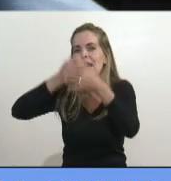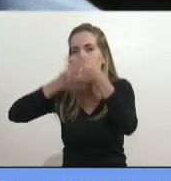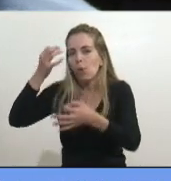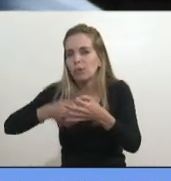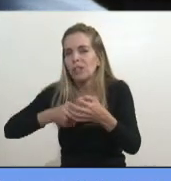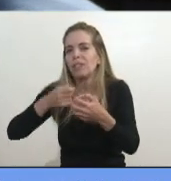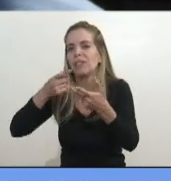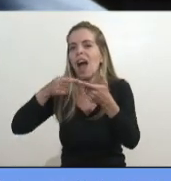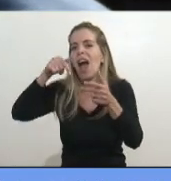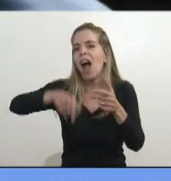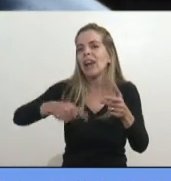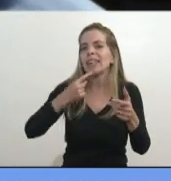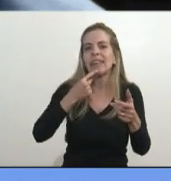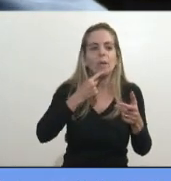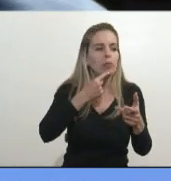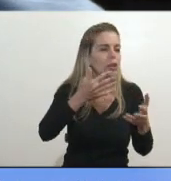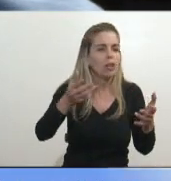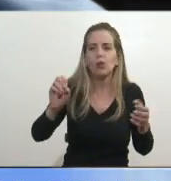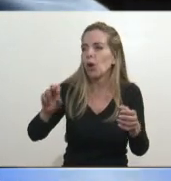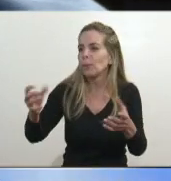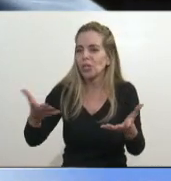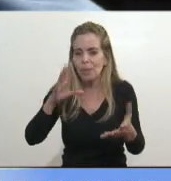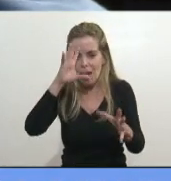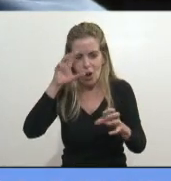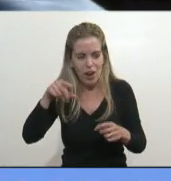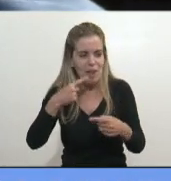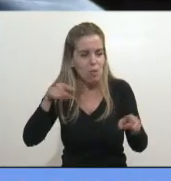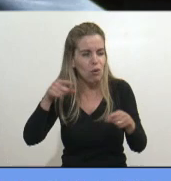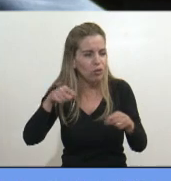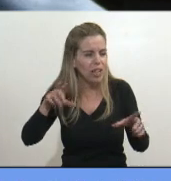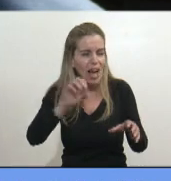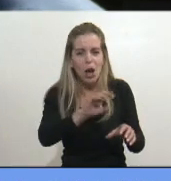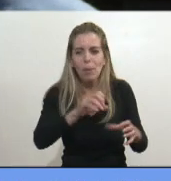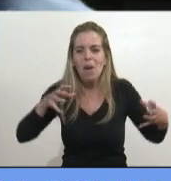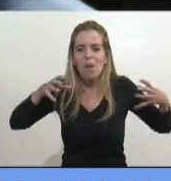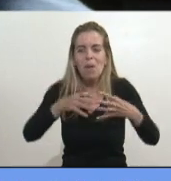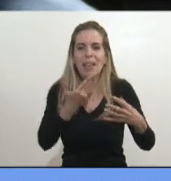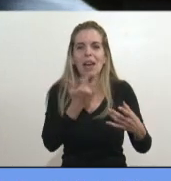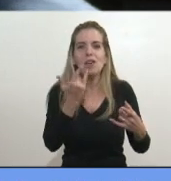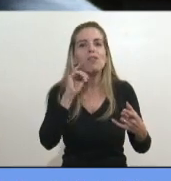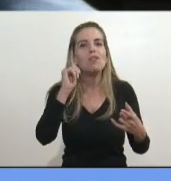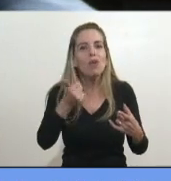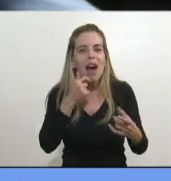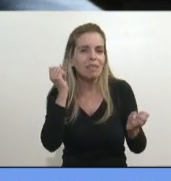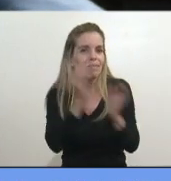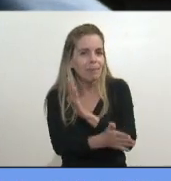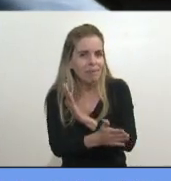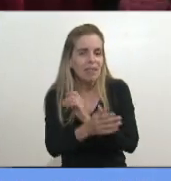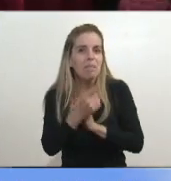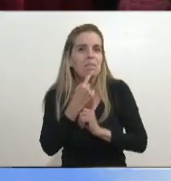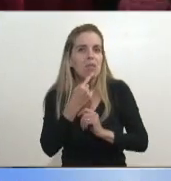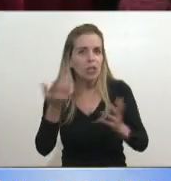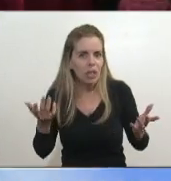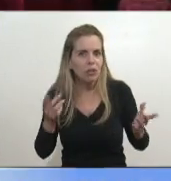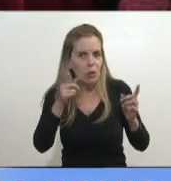y ahora está este muchacho, ¿cómo es? ¿Me hace acordar la música de Paul McCartney? ¿Cómo se llama esa banda en fuga? ¿Escuchó usted esa música o no? No,